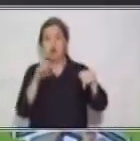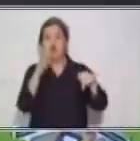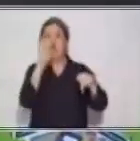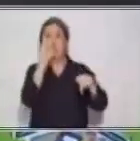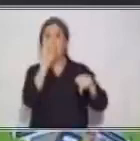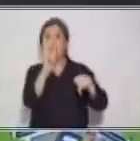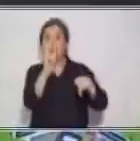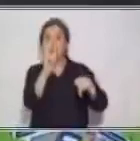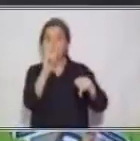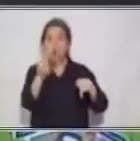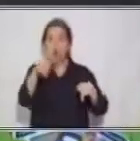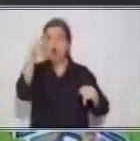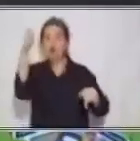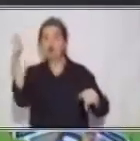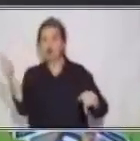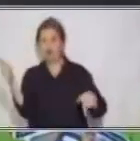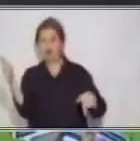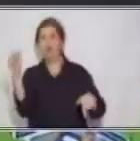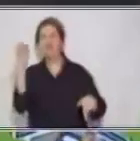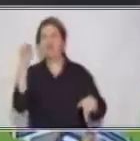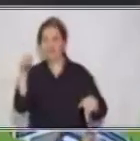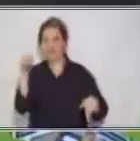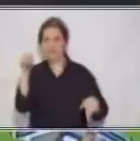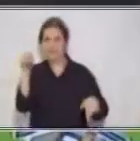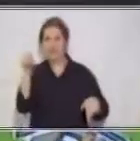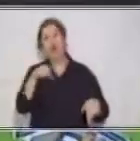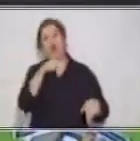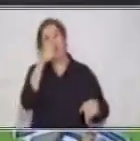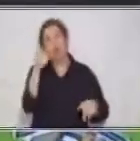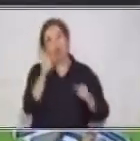Ya. Ejemplo. Ya viene, ya va.